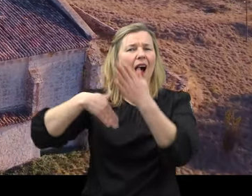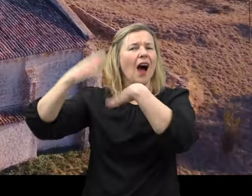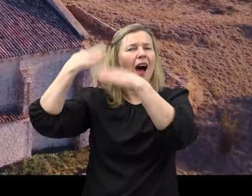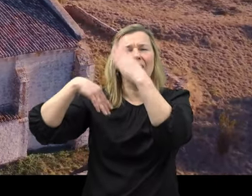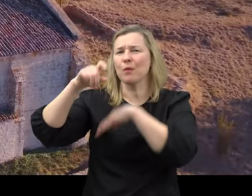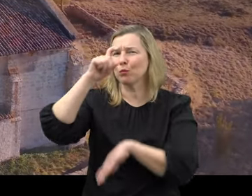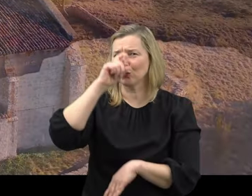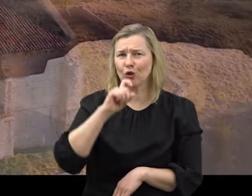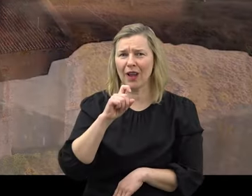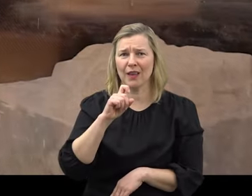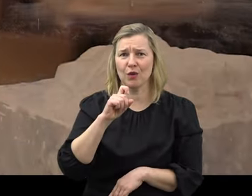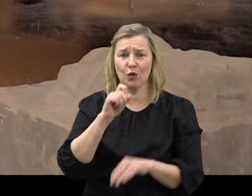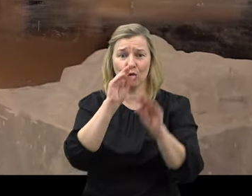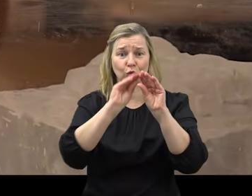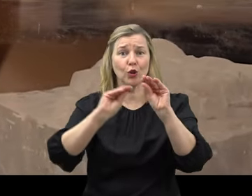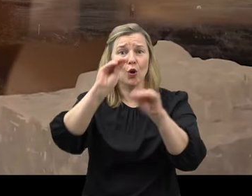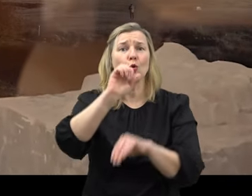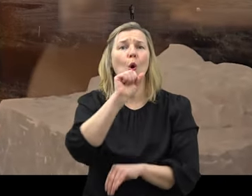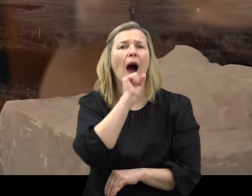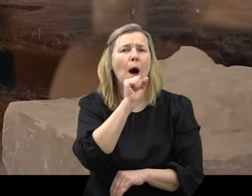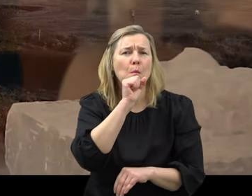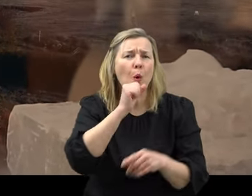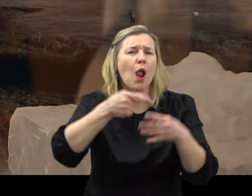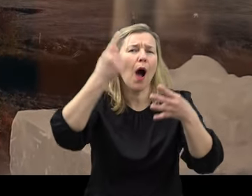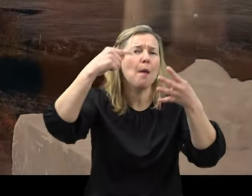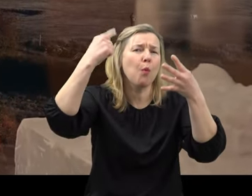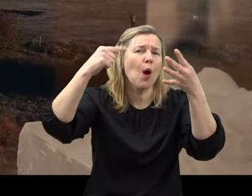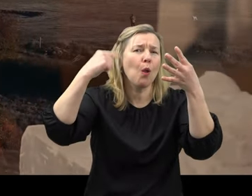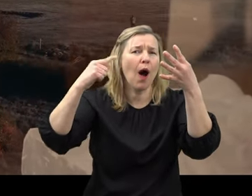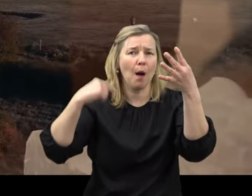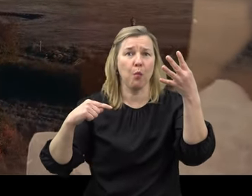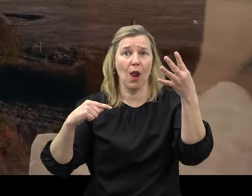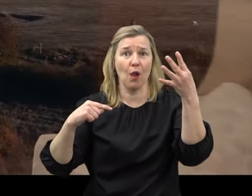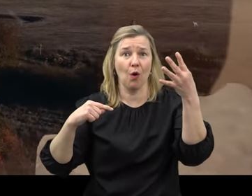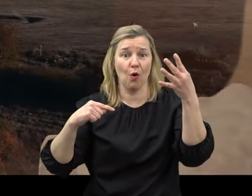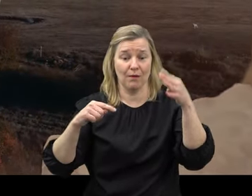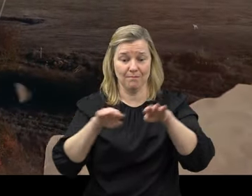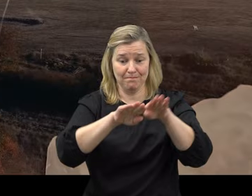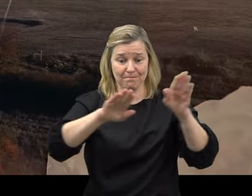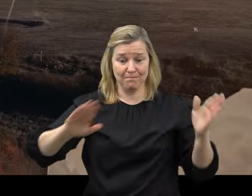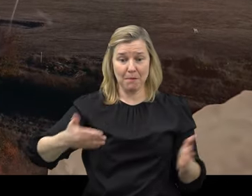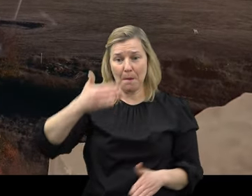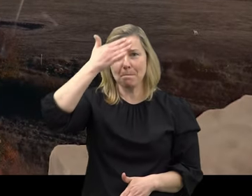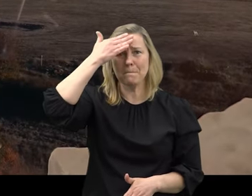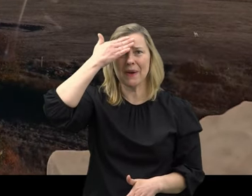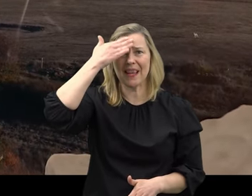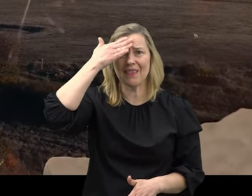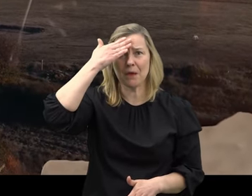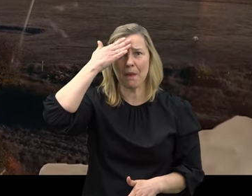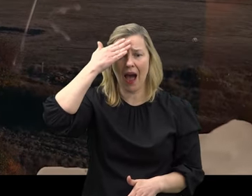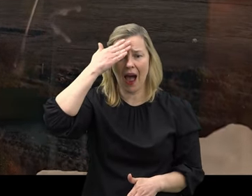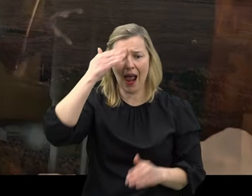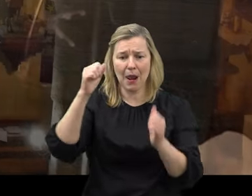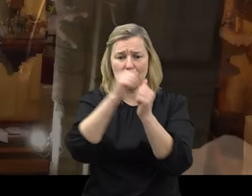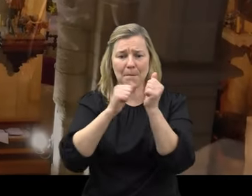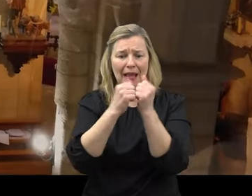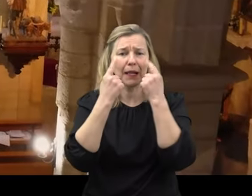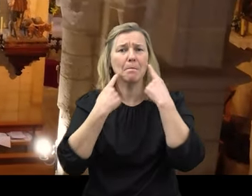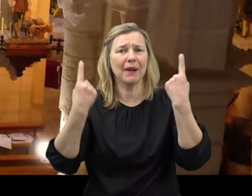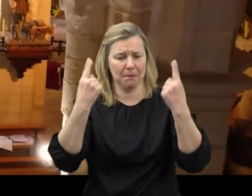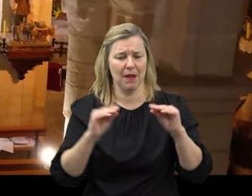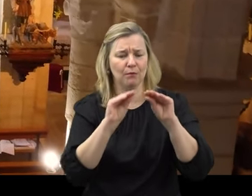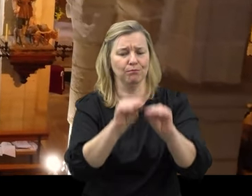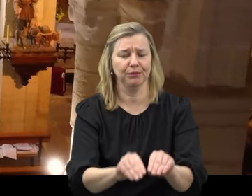muchos, muchos años que los tatarabuelos de tus tatarabuelos pusieron la primera piedra bajo mi altar